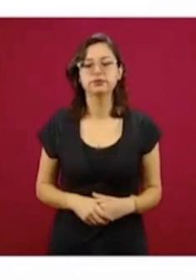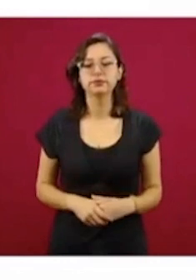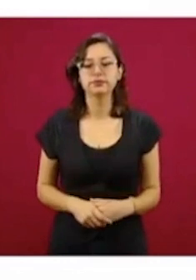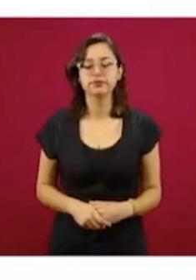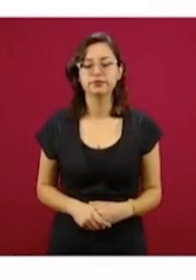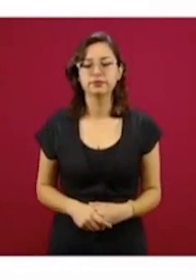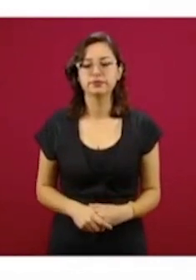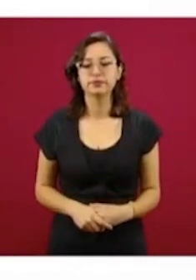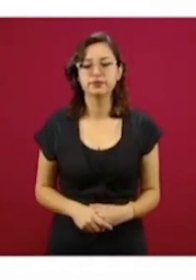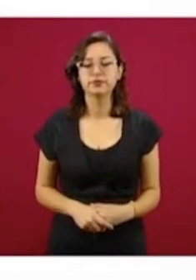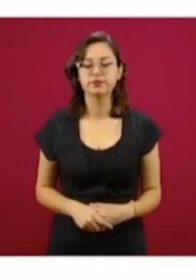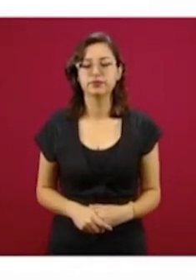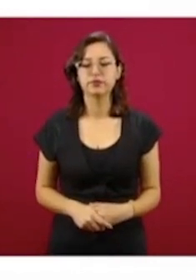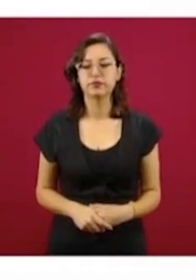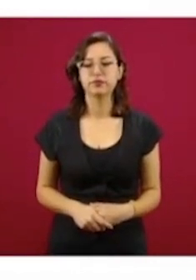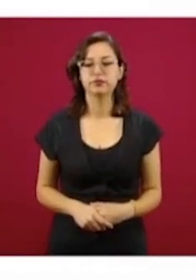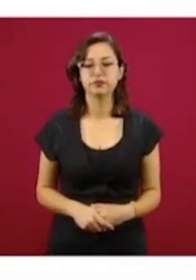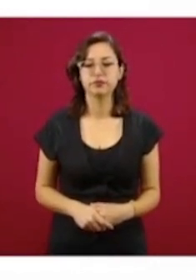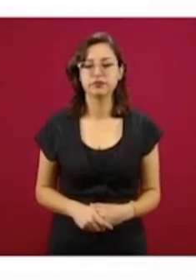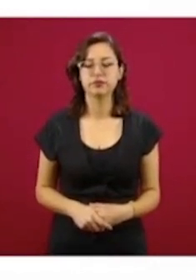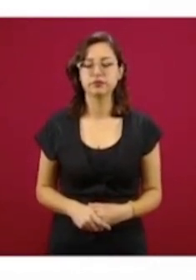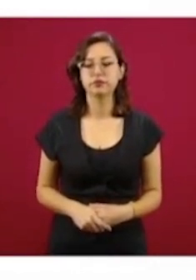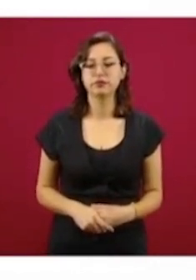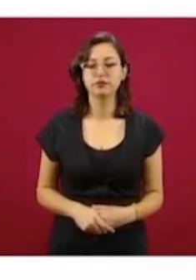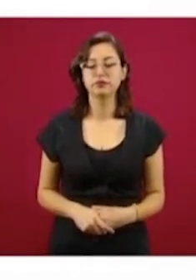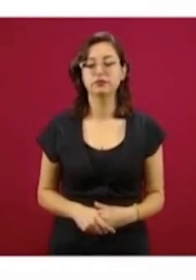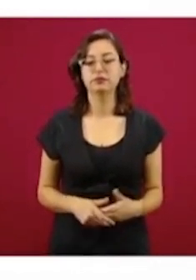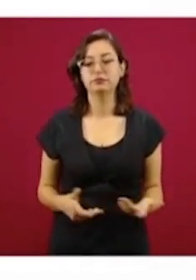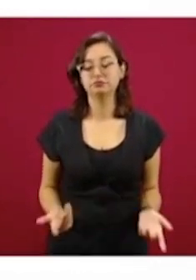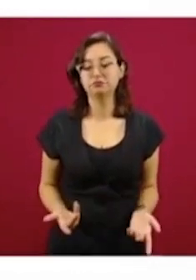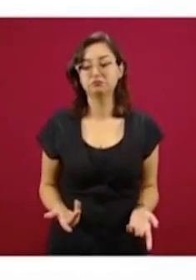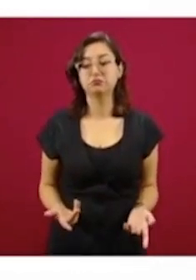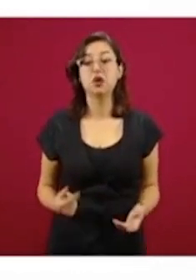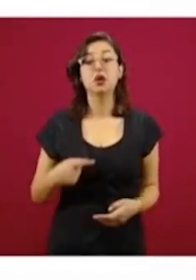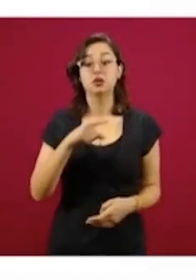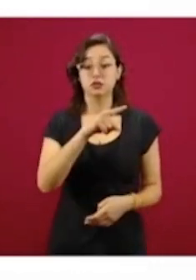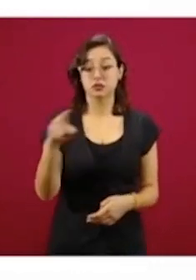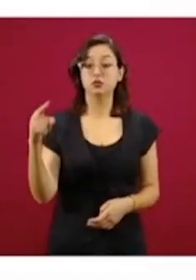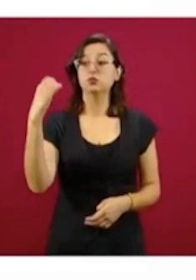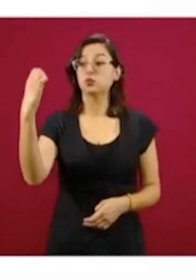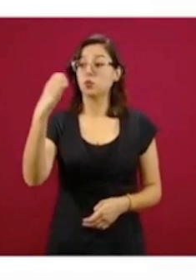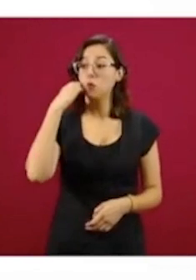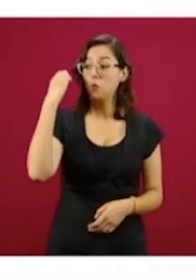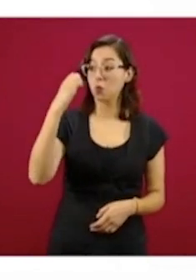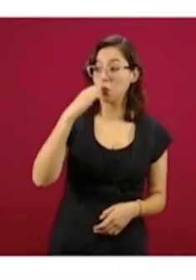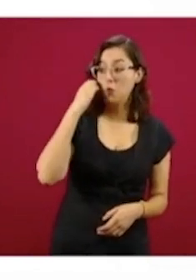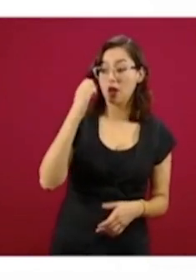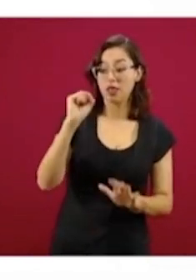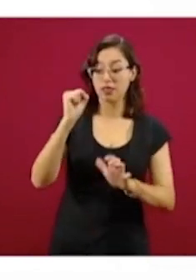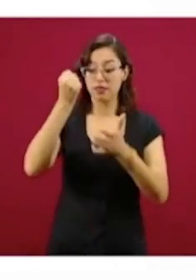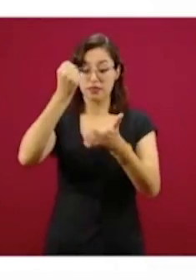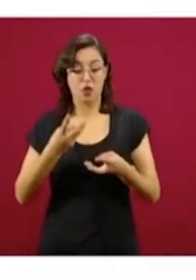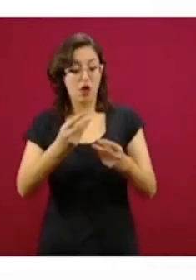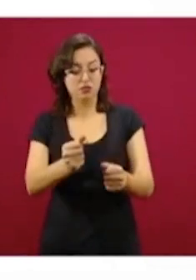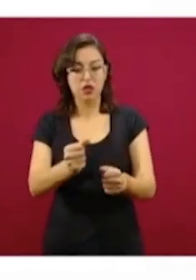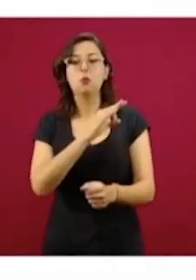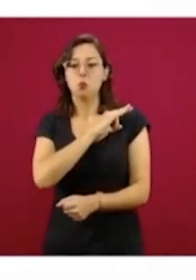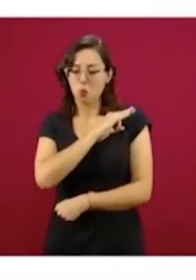Estos son los empleos que consideramos se pueden generar.